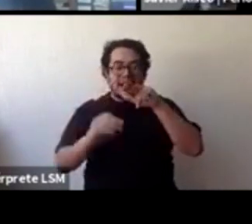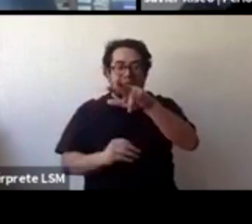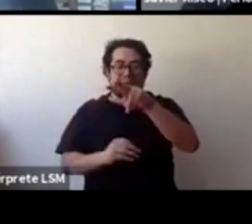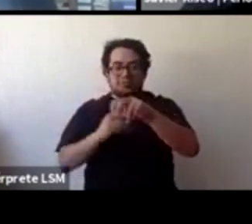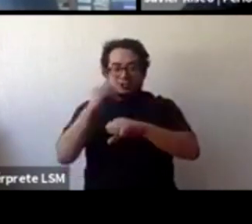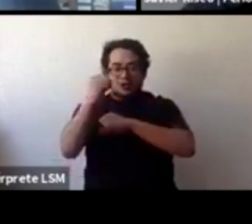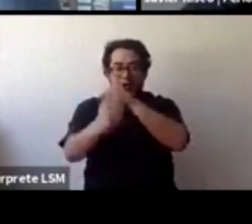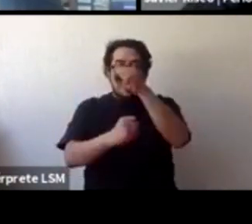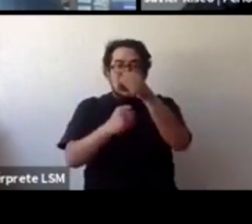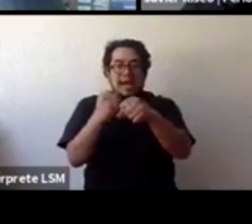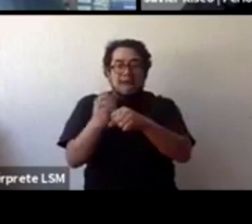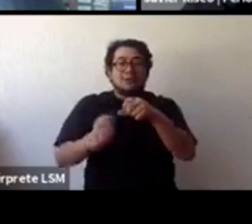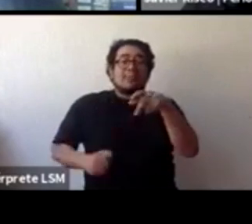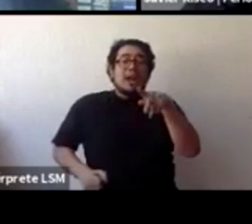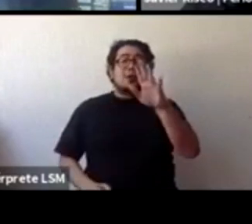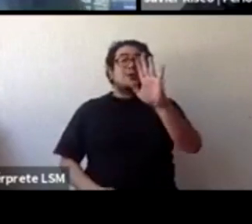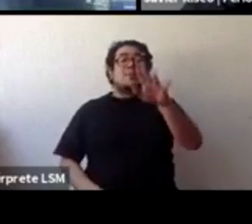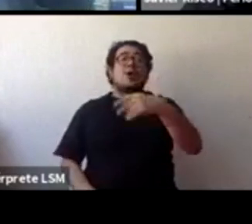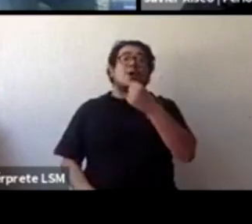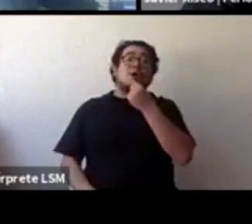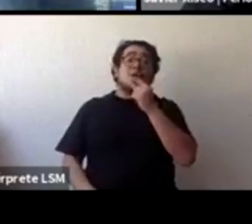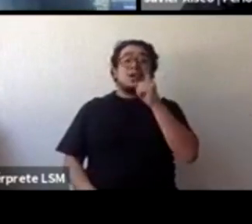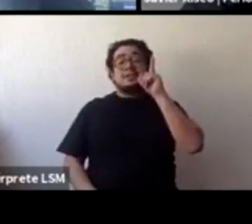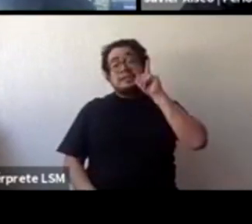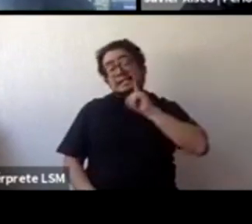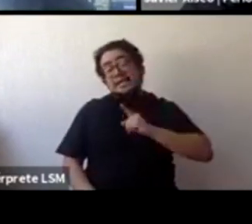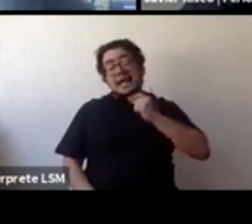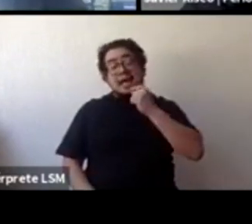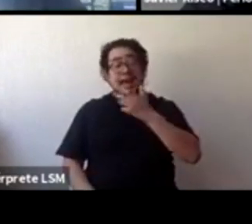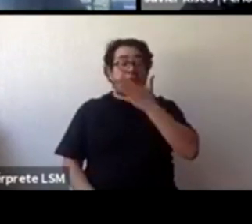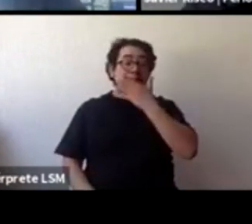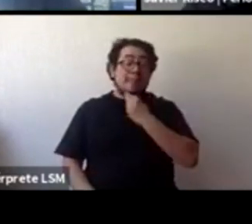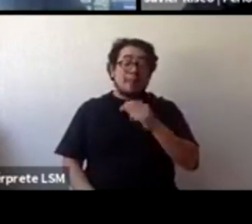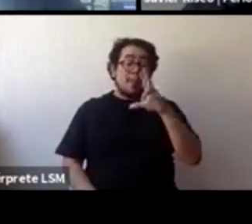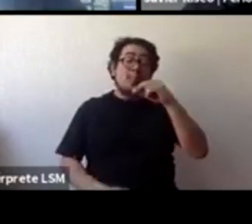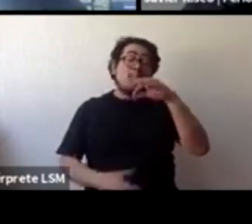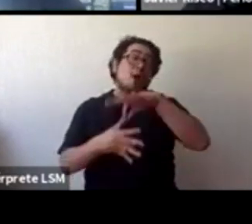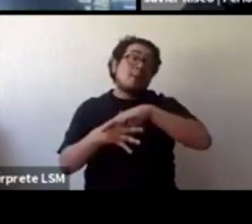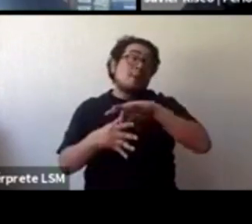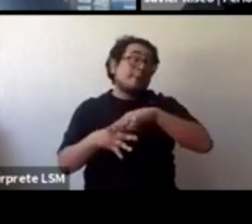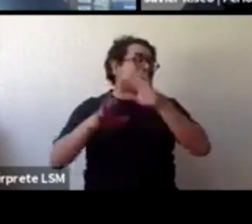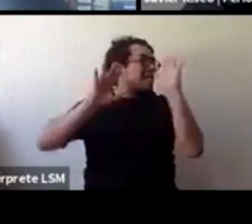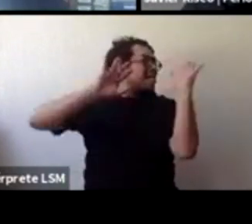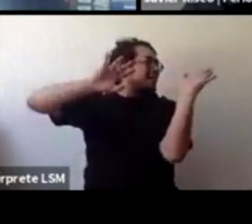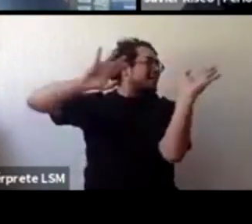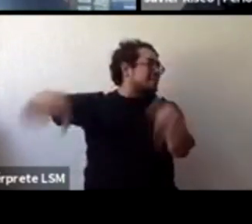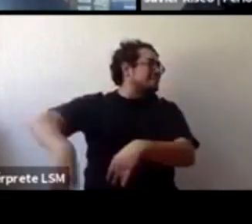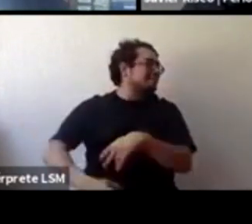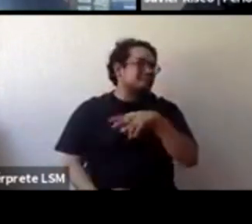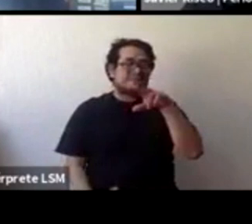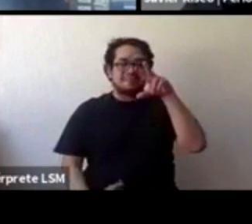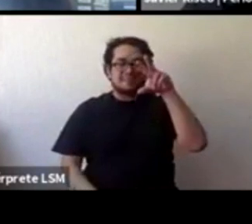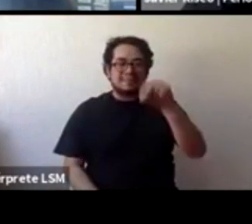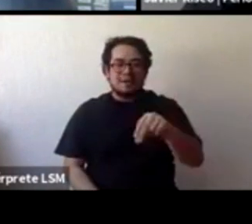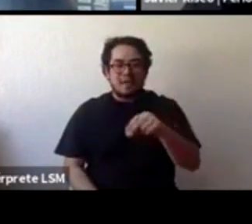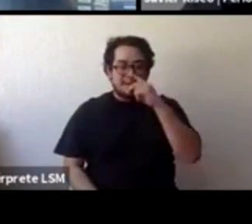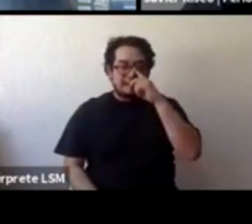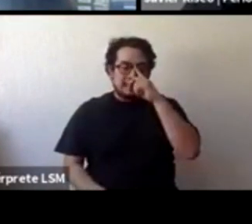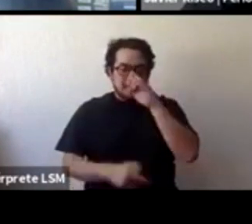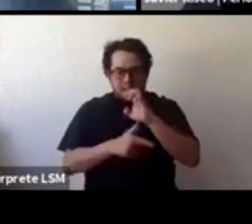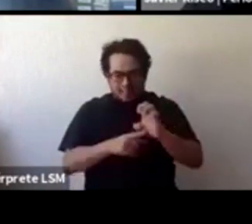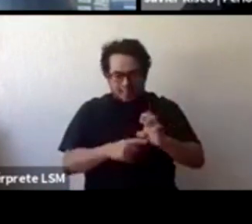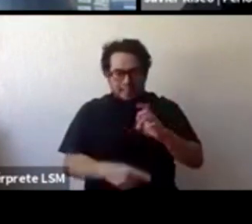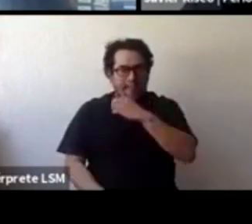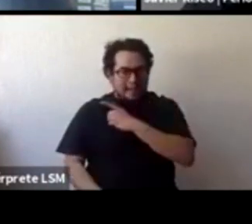las garantías que debemos de darles y debemos de recordar que los niños tienen derechos que debemos de garantizarles